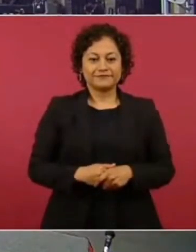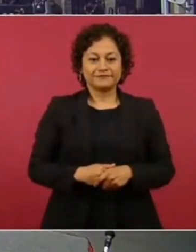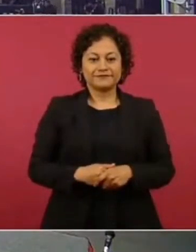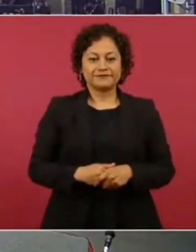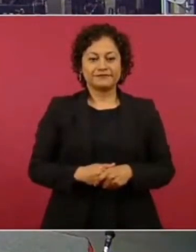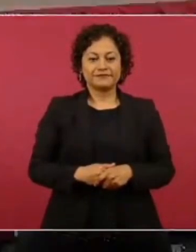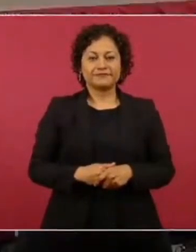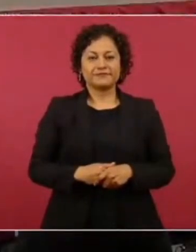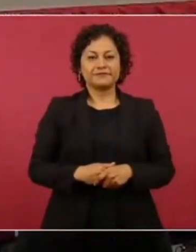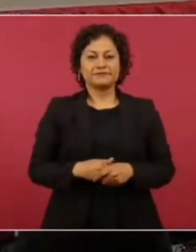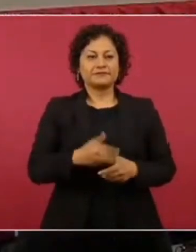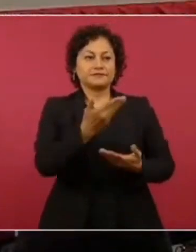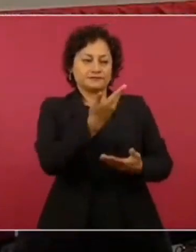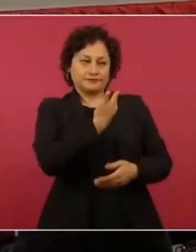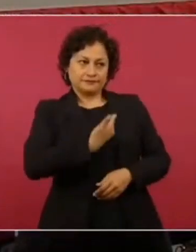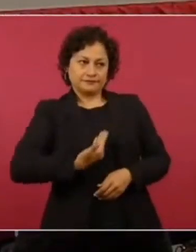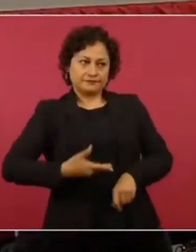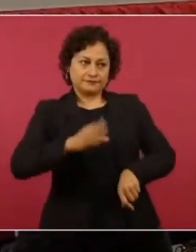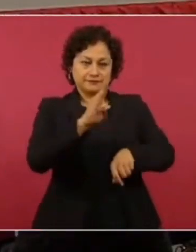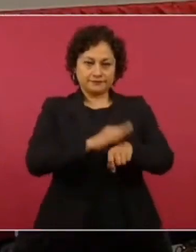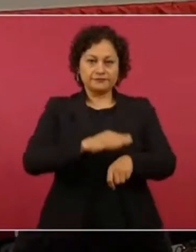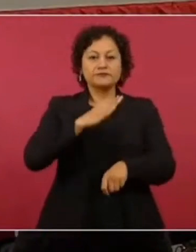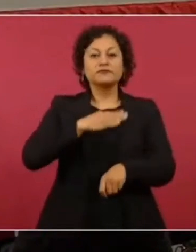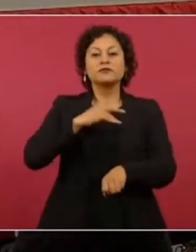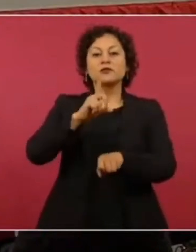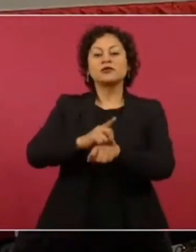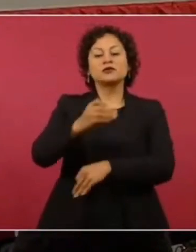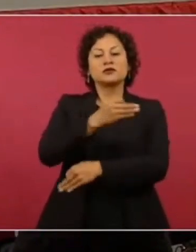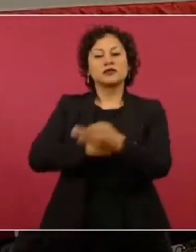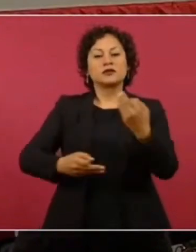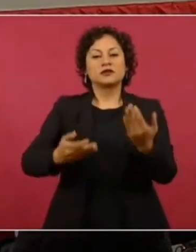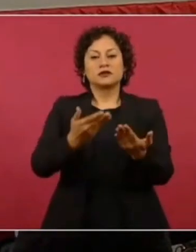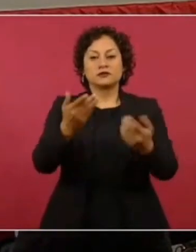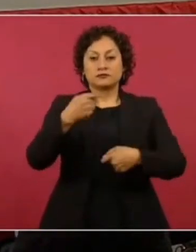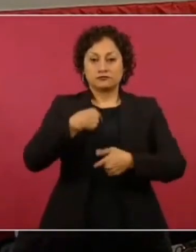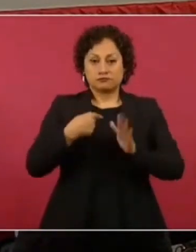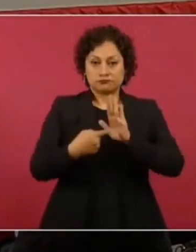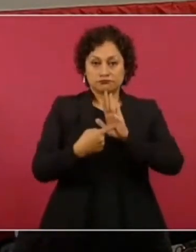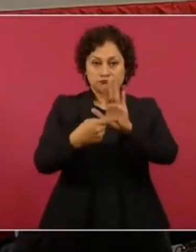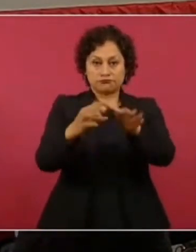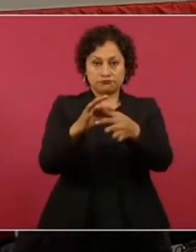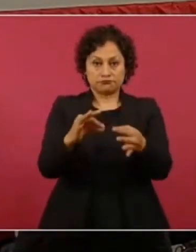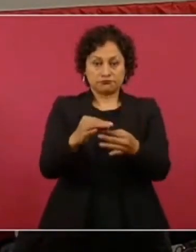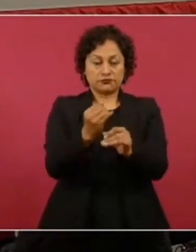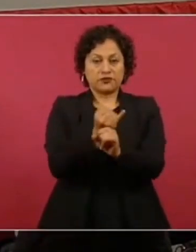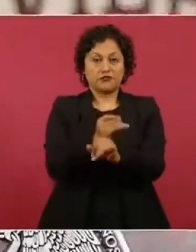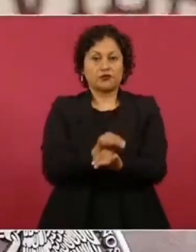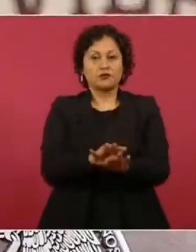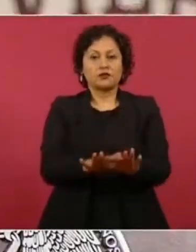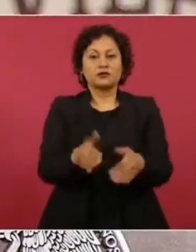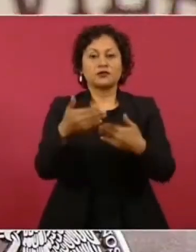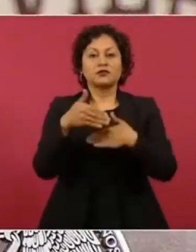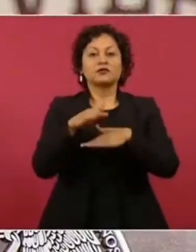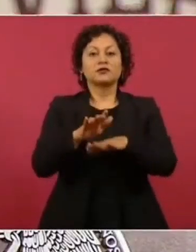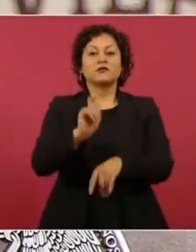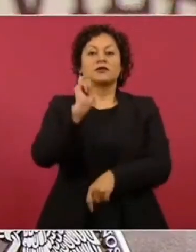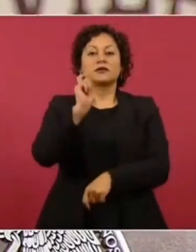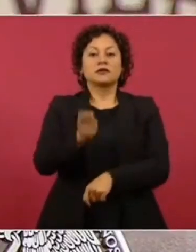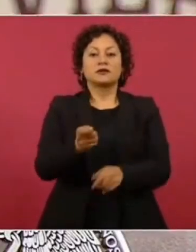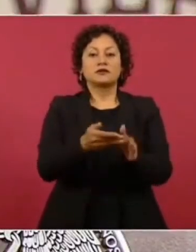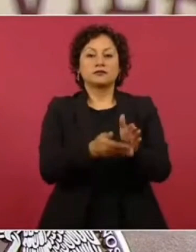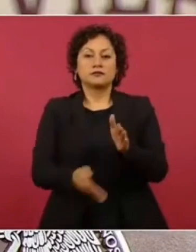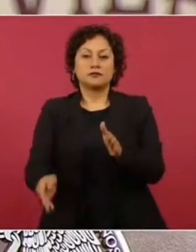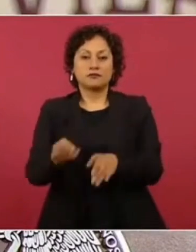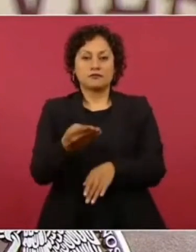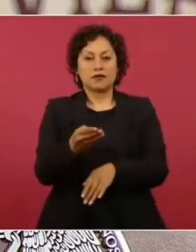Con el permiso del señor presidente, buenos días a todas y a todos. Vamos a informar sobre el pago del trimestre mayo